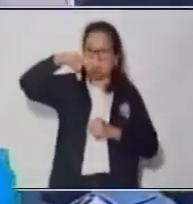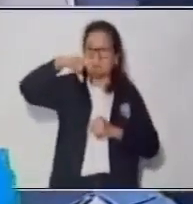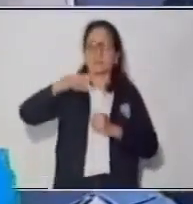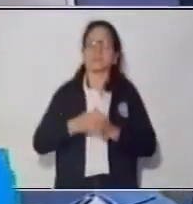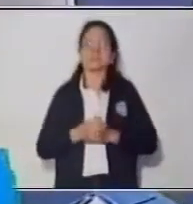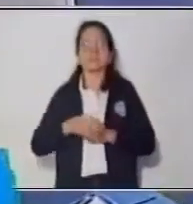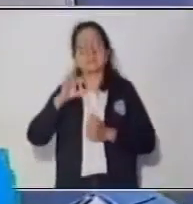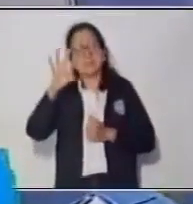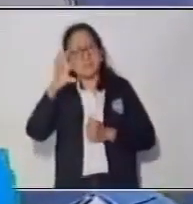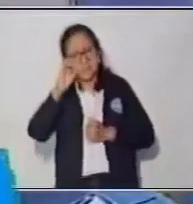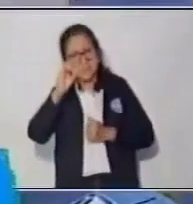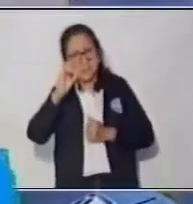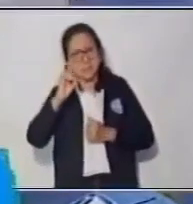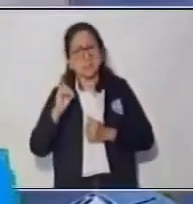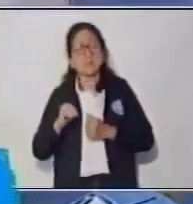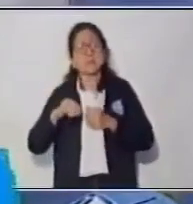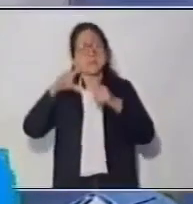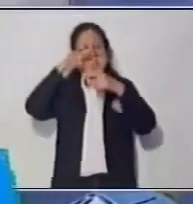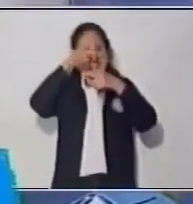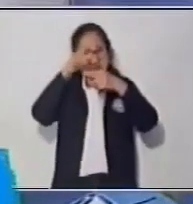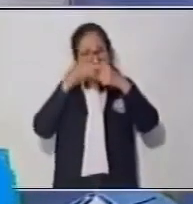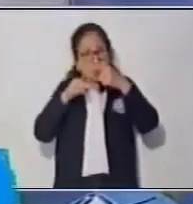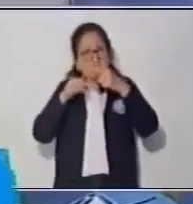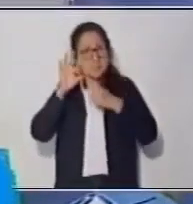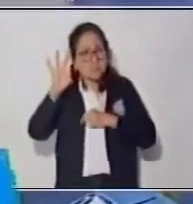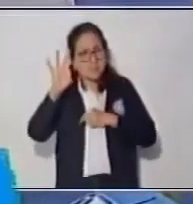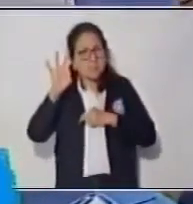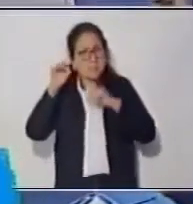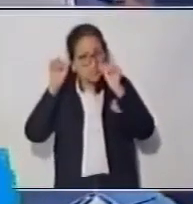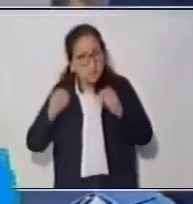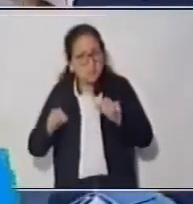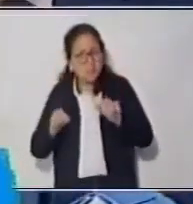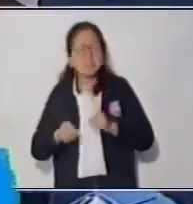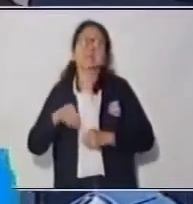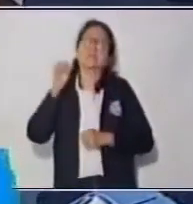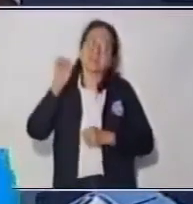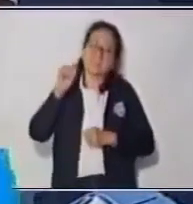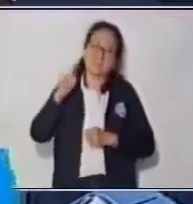¿30 es divisible dentro de 3? Sí.